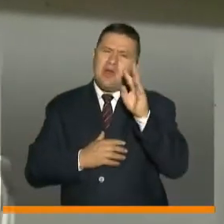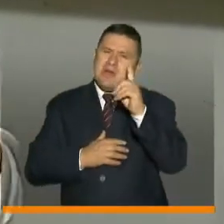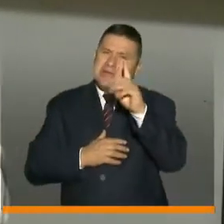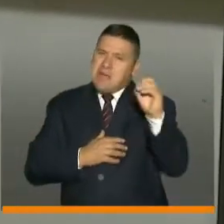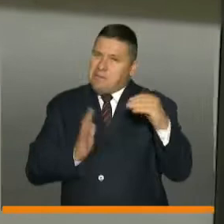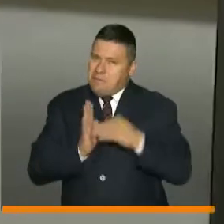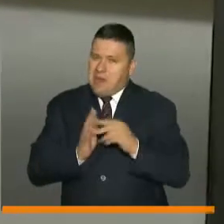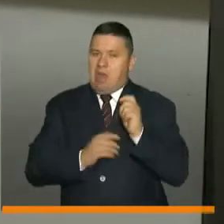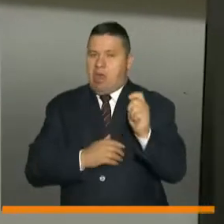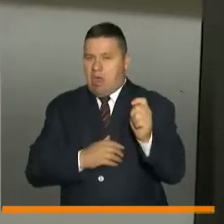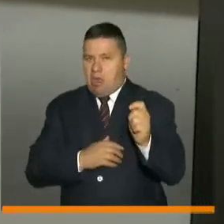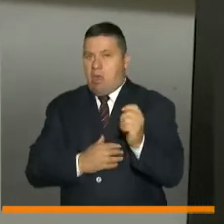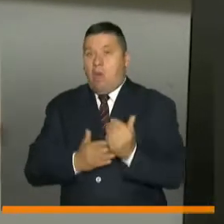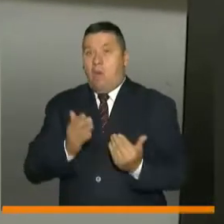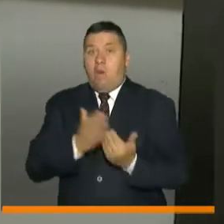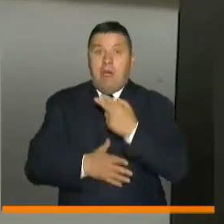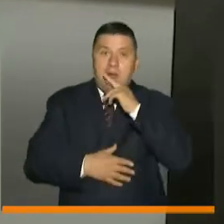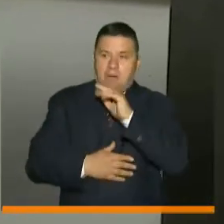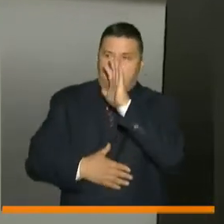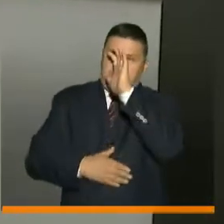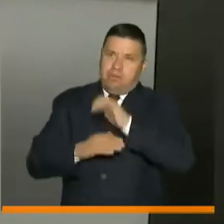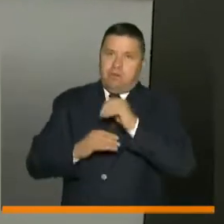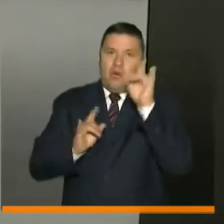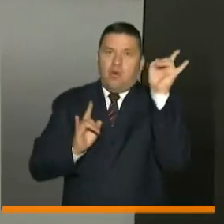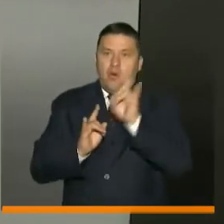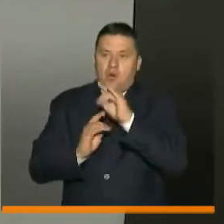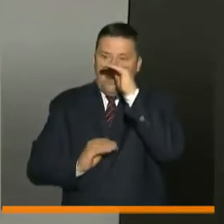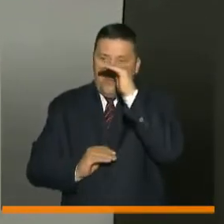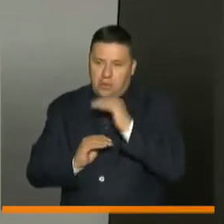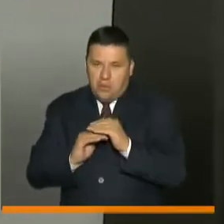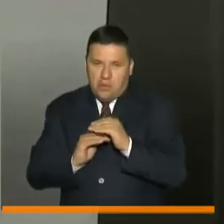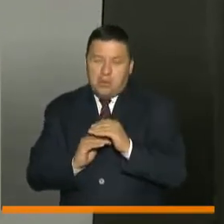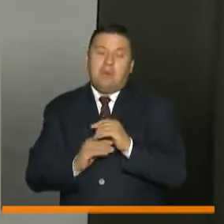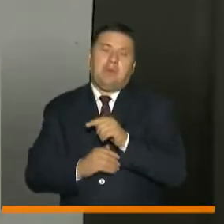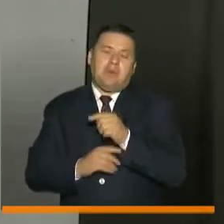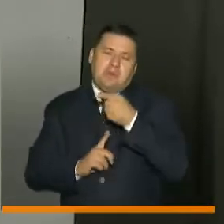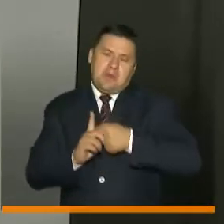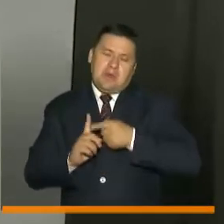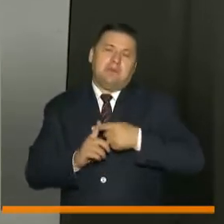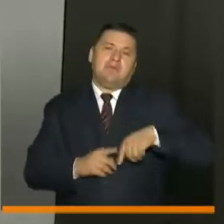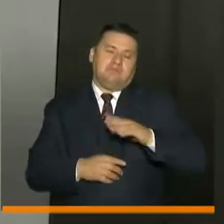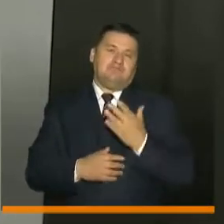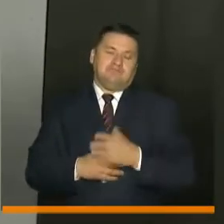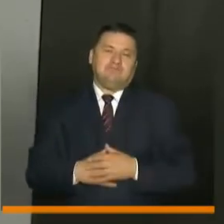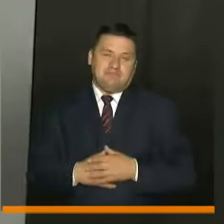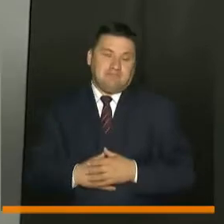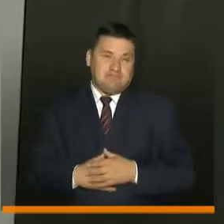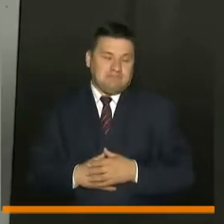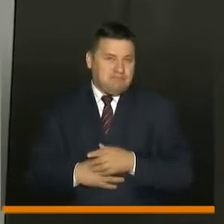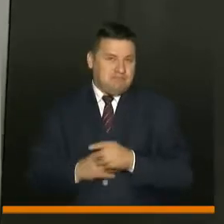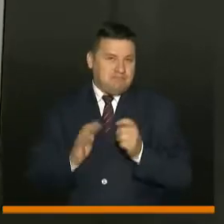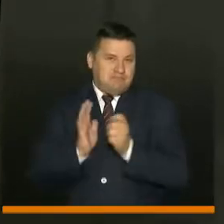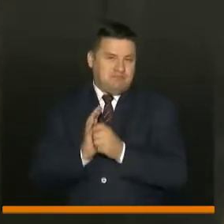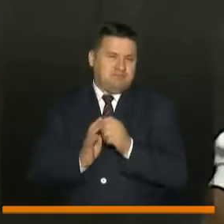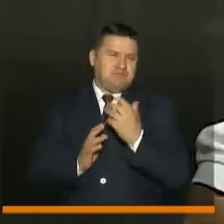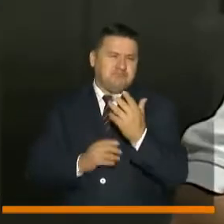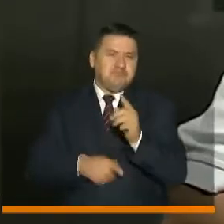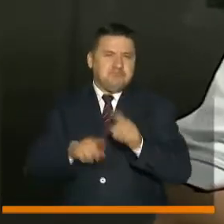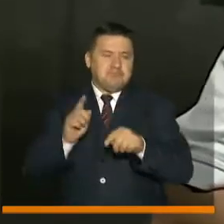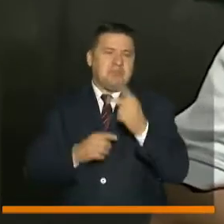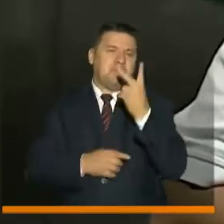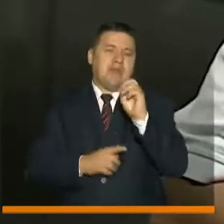mil pesos. Con esta nueva nevera va tener un ahorro de 20 mil pesos aproximadamente al mes. Entonces, en cuestión de unos